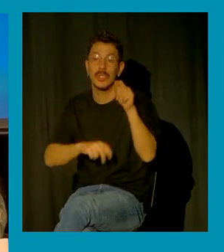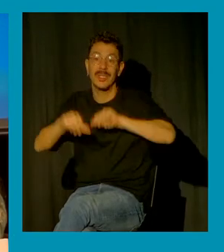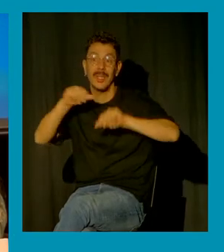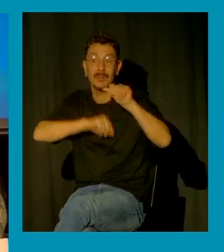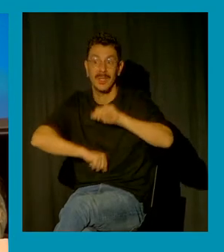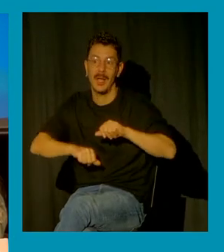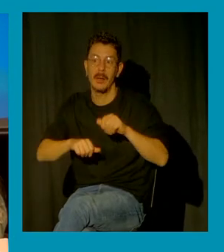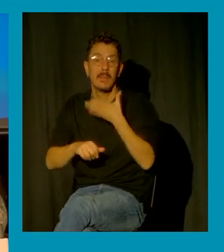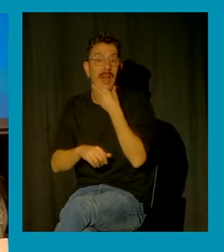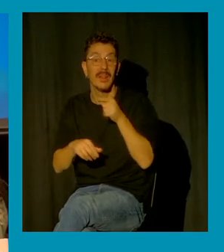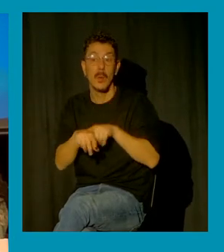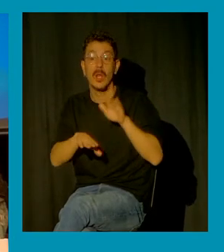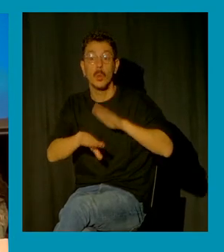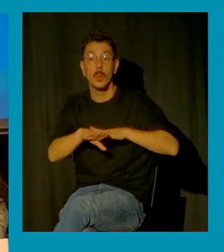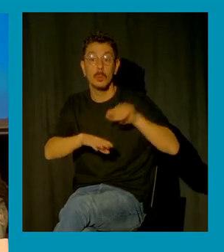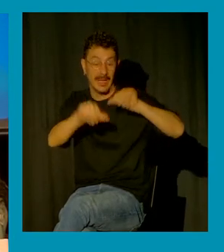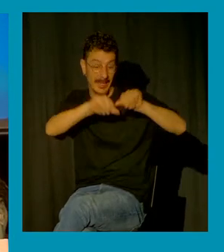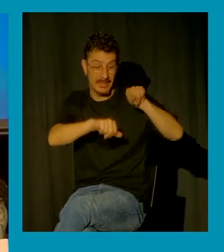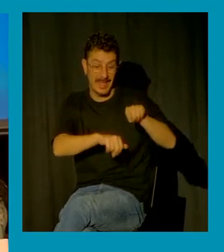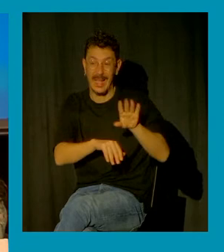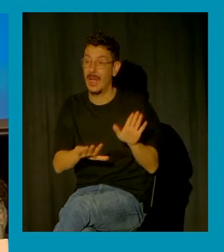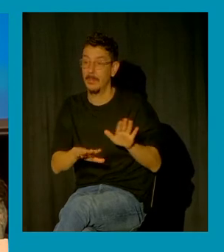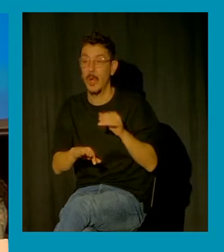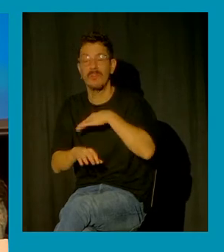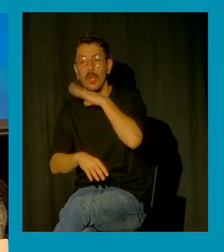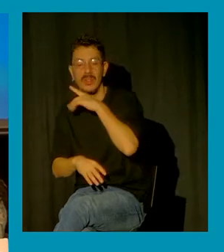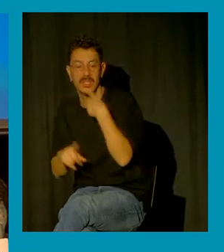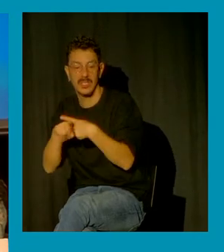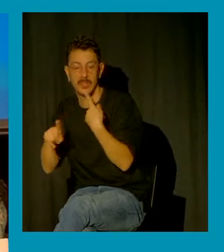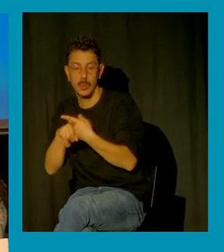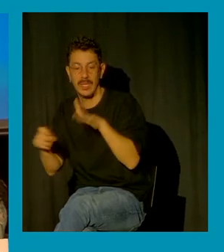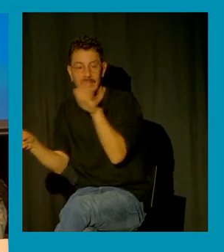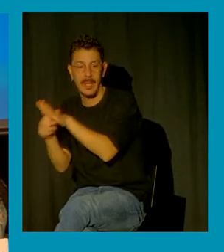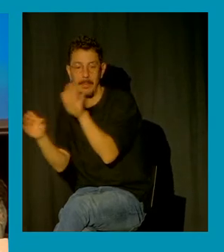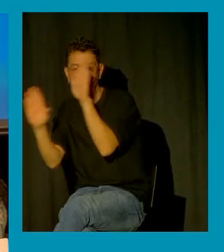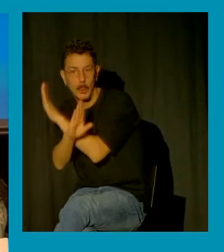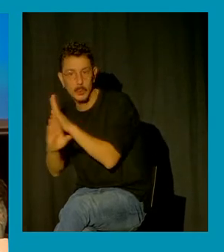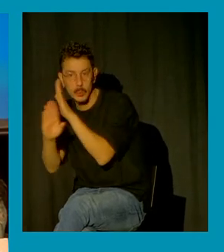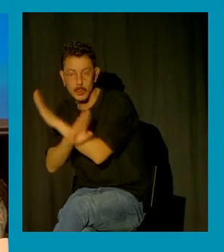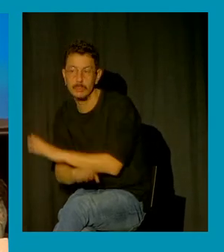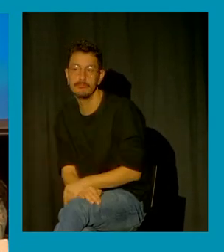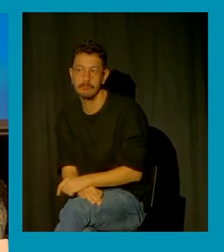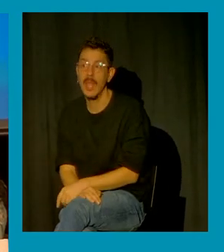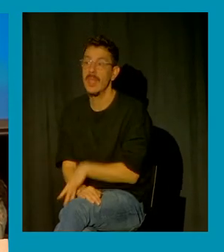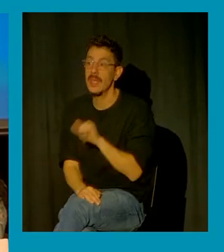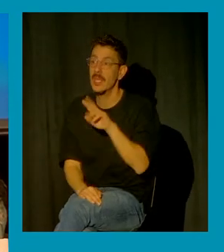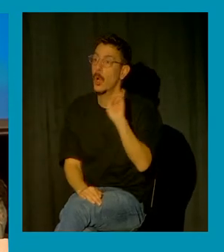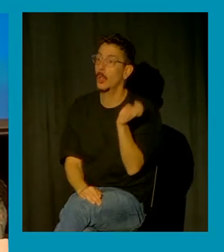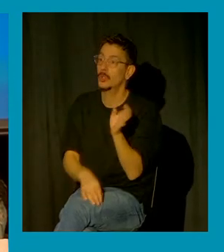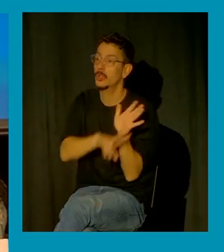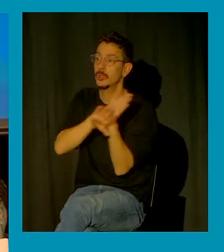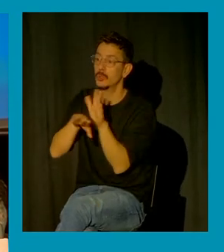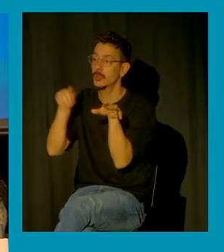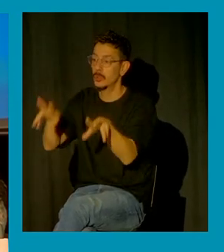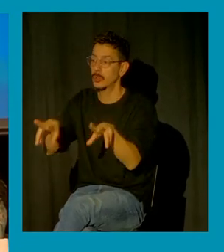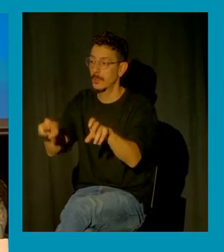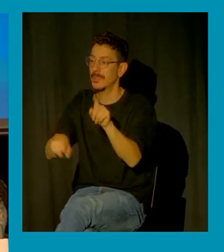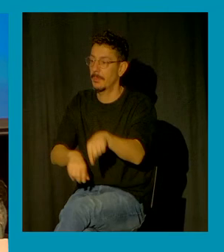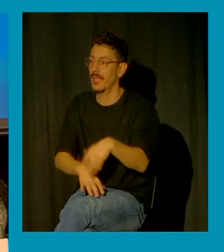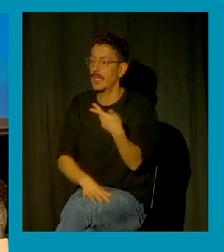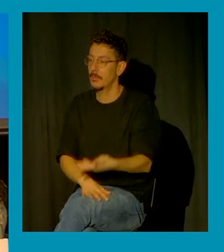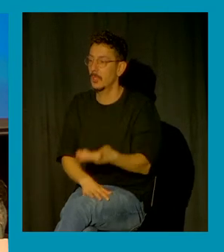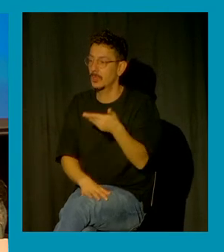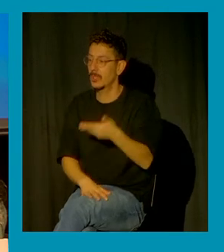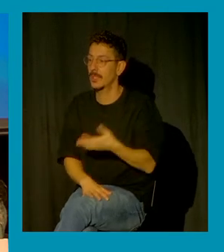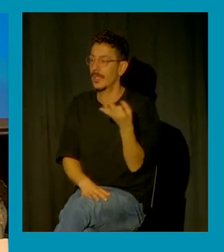violencias sexuales que es finalmente de lo que deberíamos estar hablando y creo que por otro lado también es importante señalar